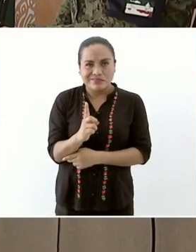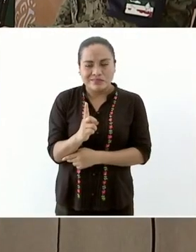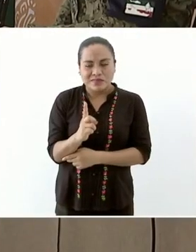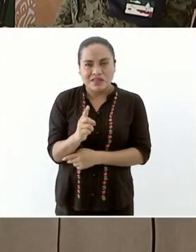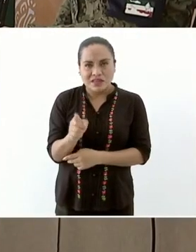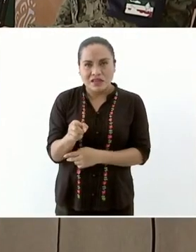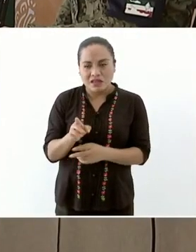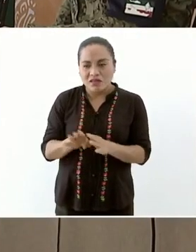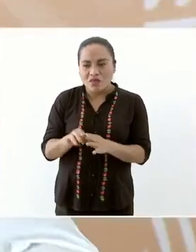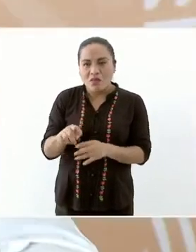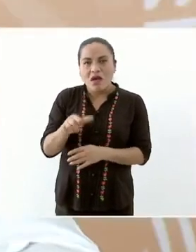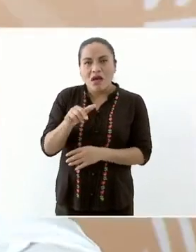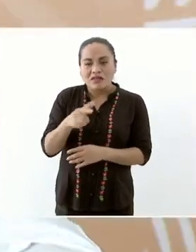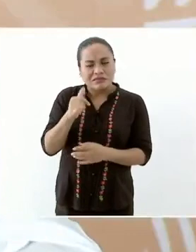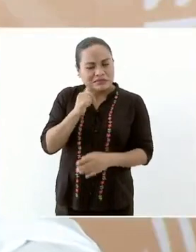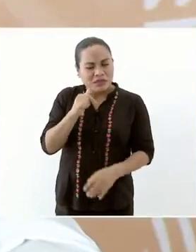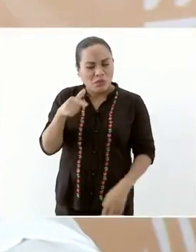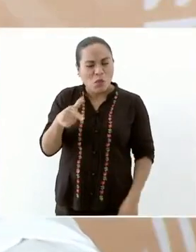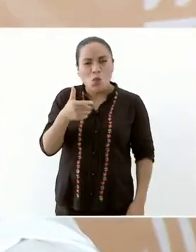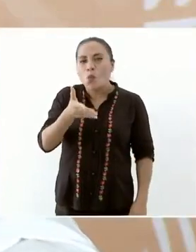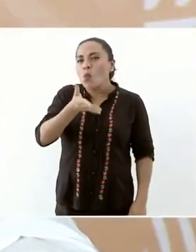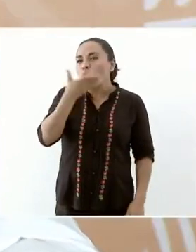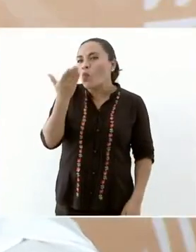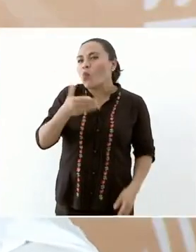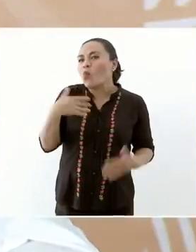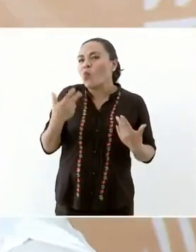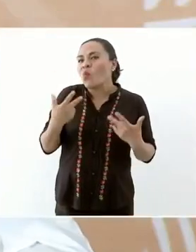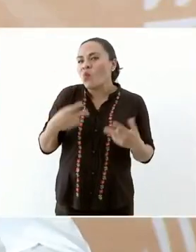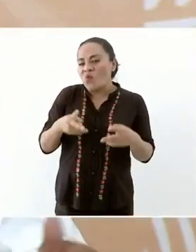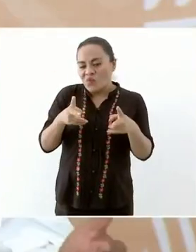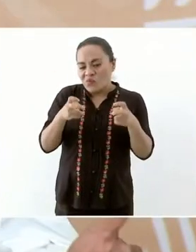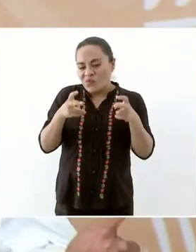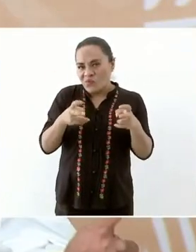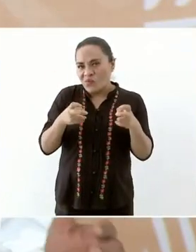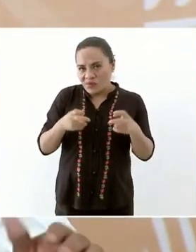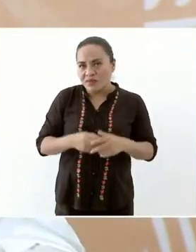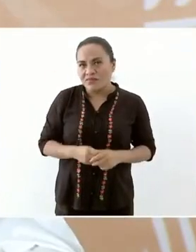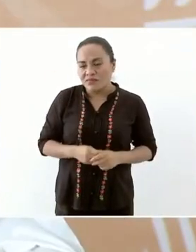acostumbrados a la tranza y les dice no